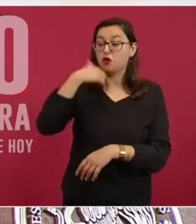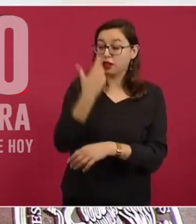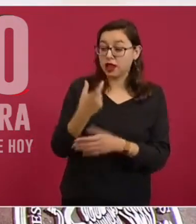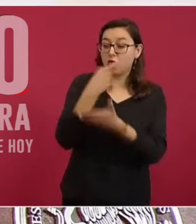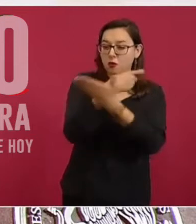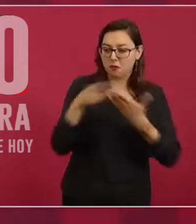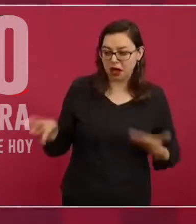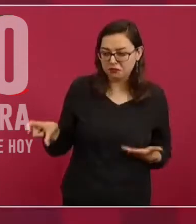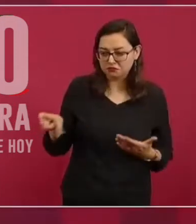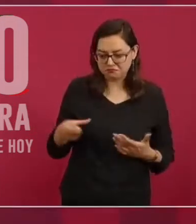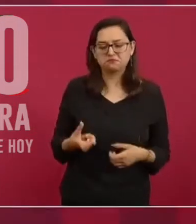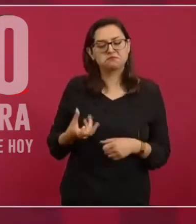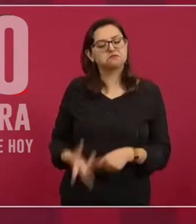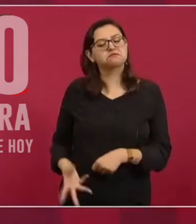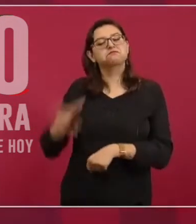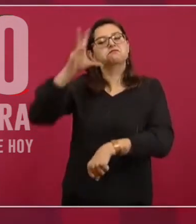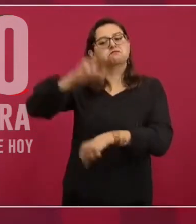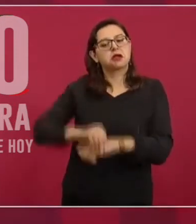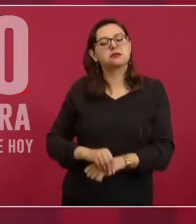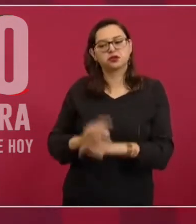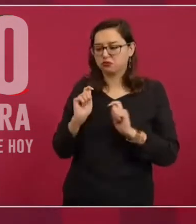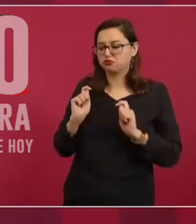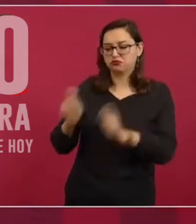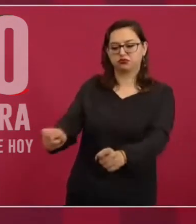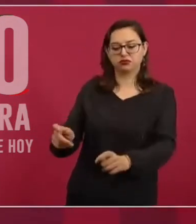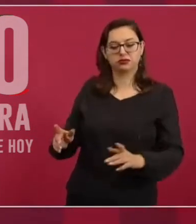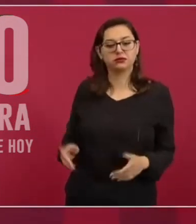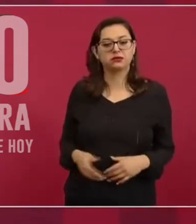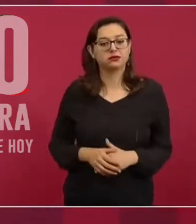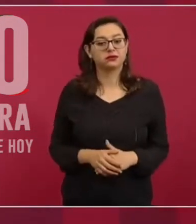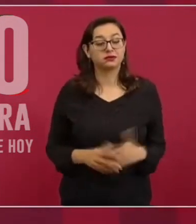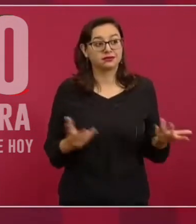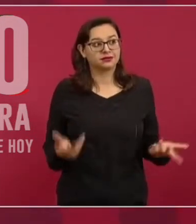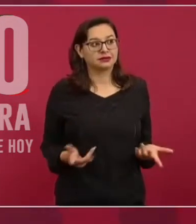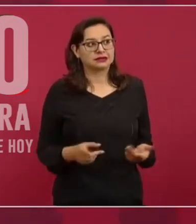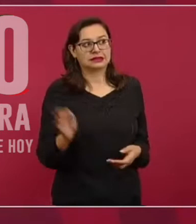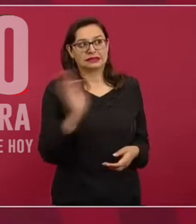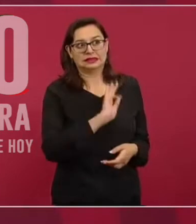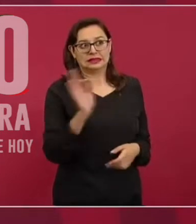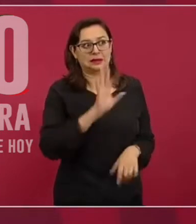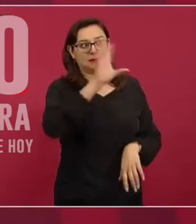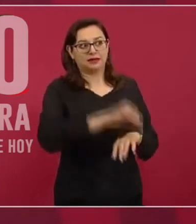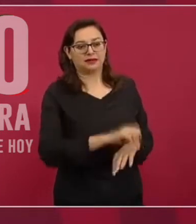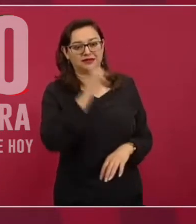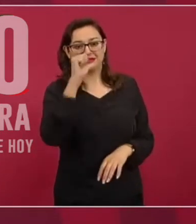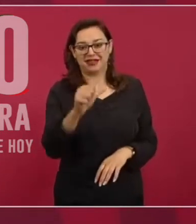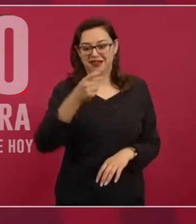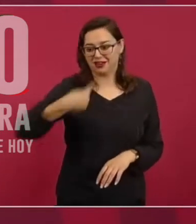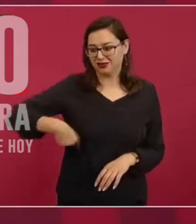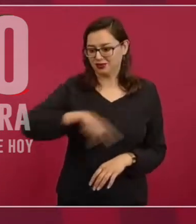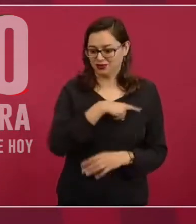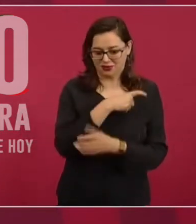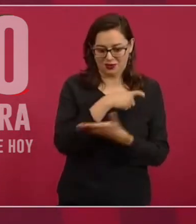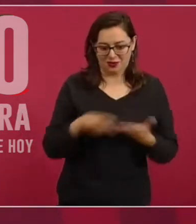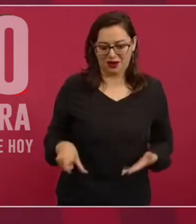pero si ellos no dan el permiso no la hubiésemos podido comprar. Entonces, siempre nos ayudan